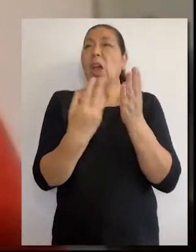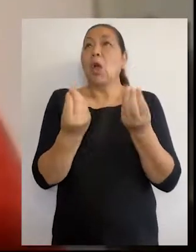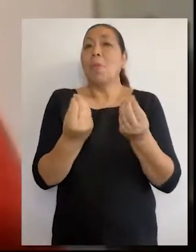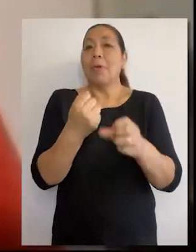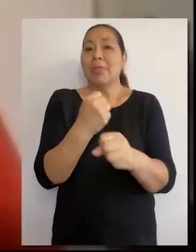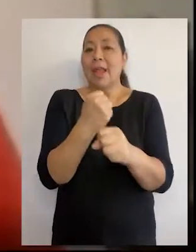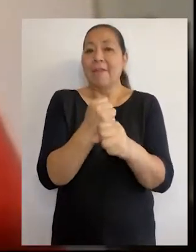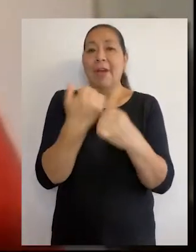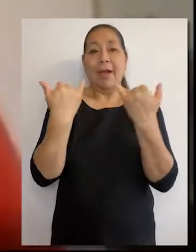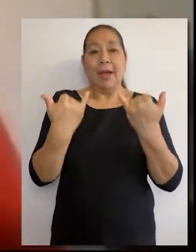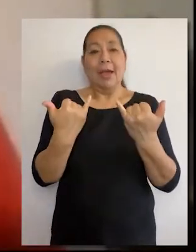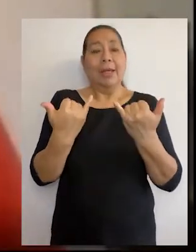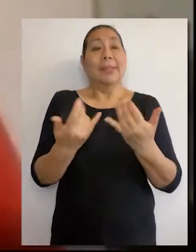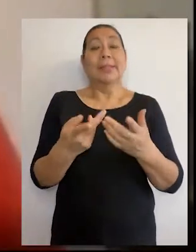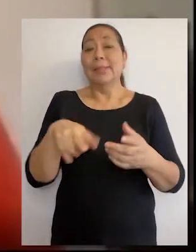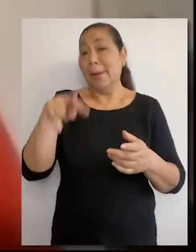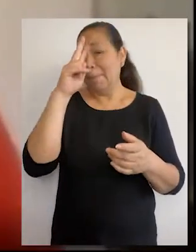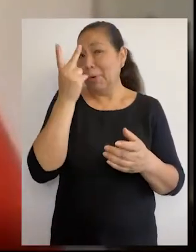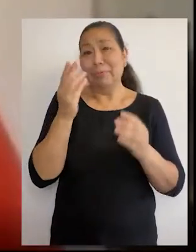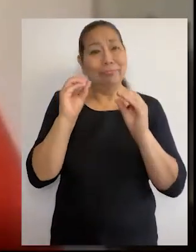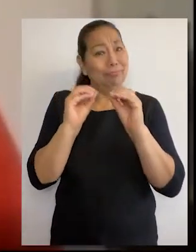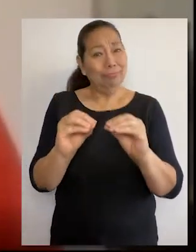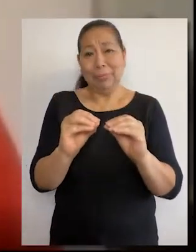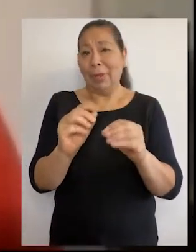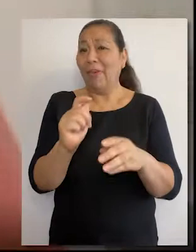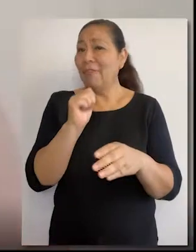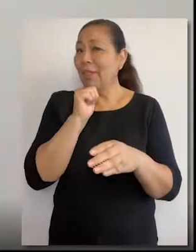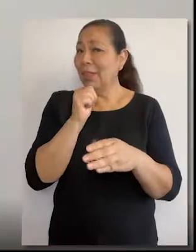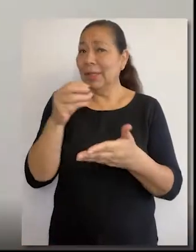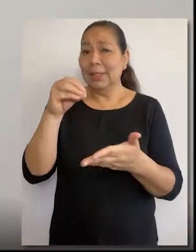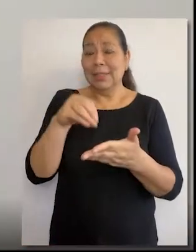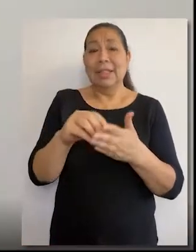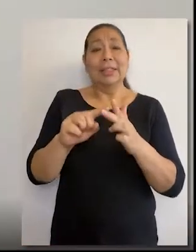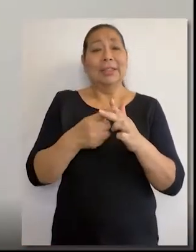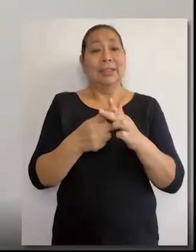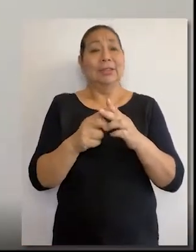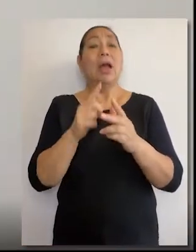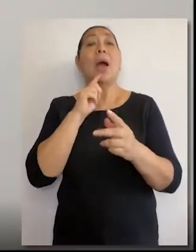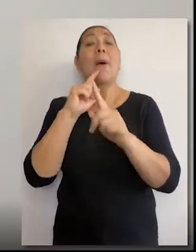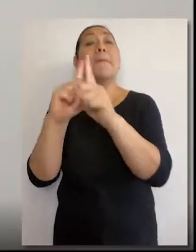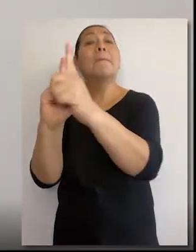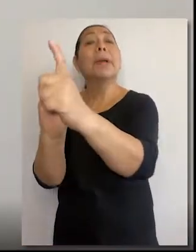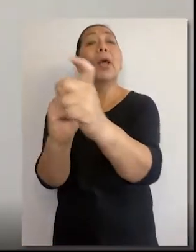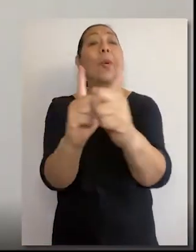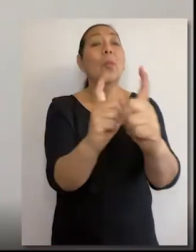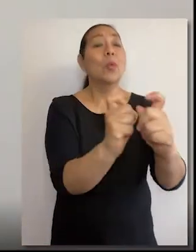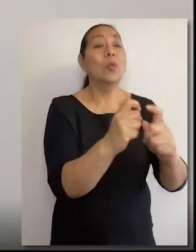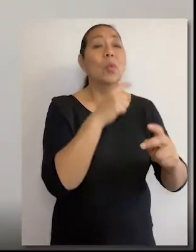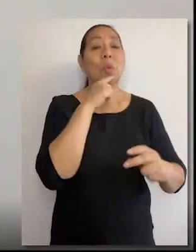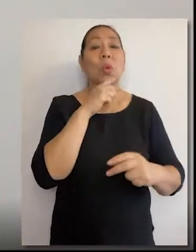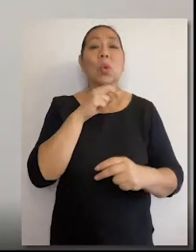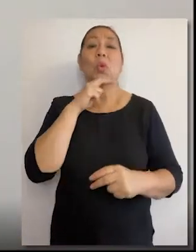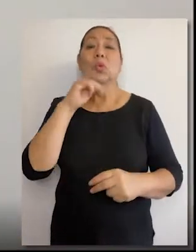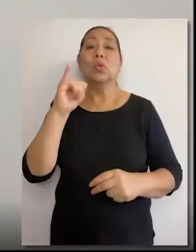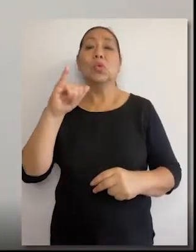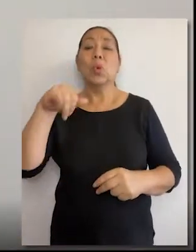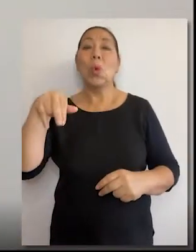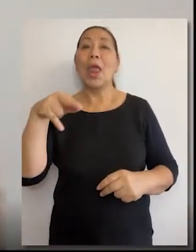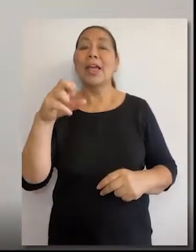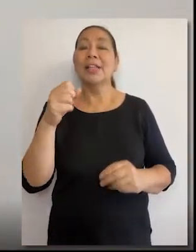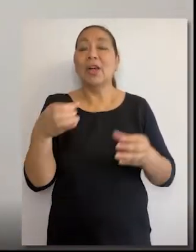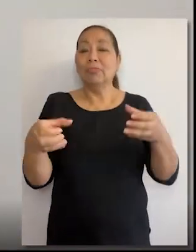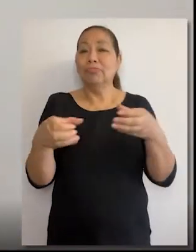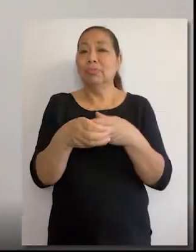juego de esta república que no ha cumplido con su tarea. Inició la ronda de intervenciones Yulisa Mantilla Falcón,